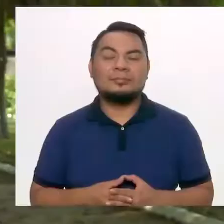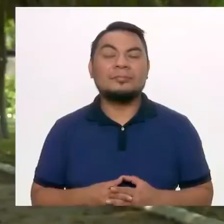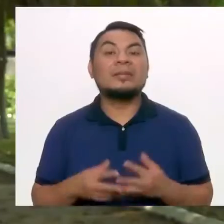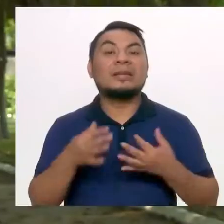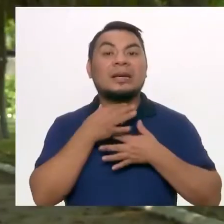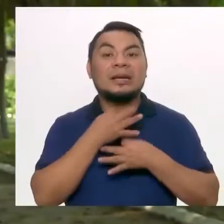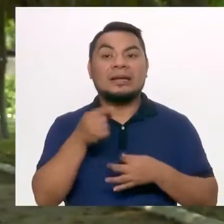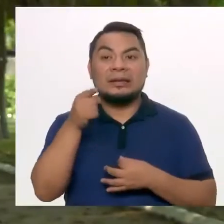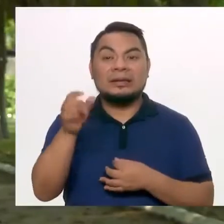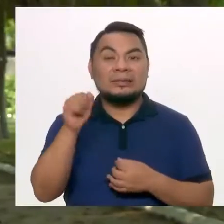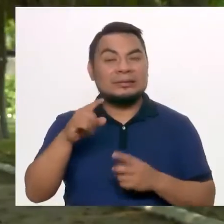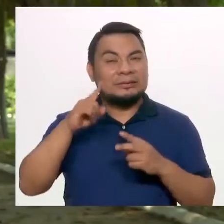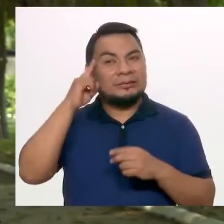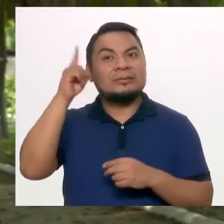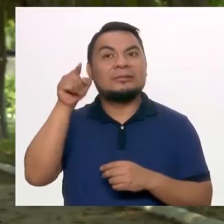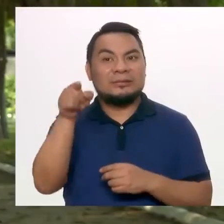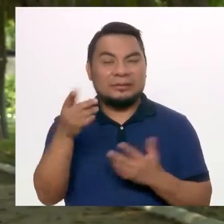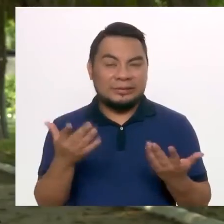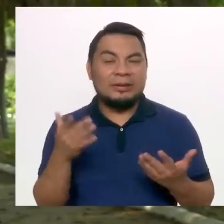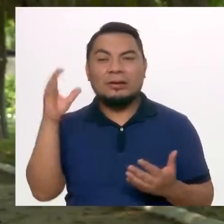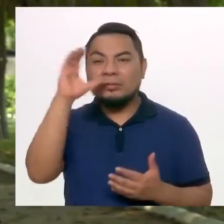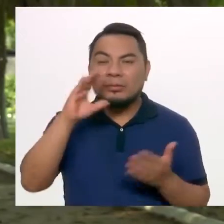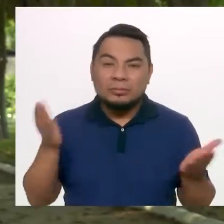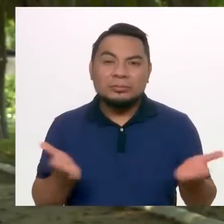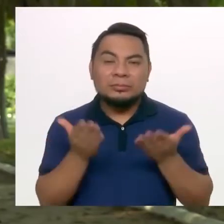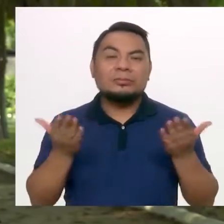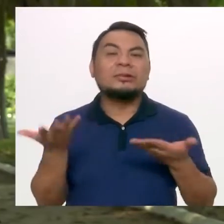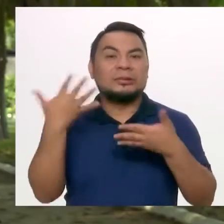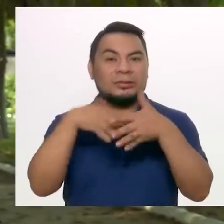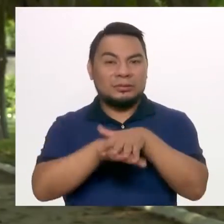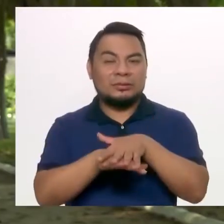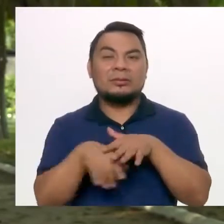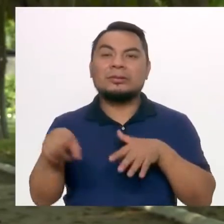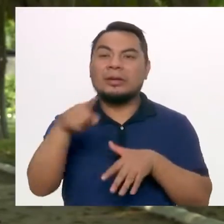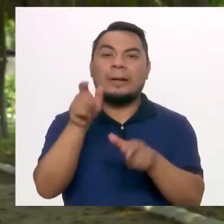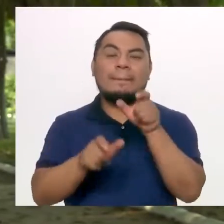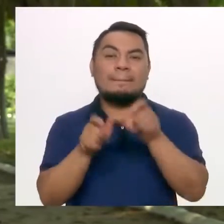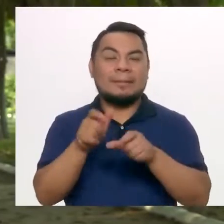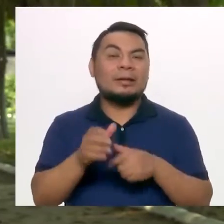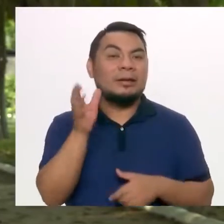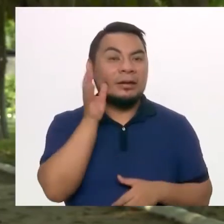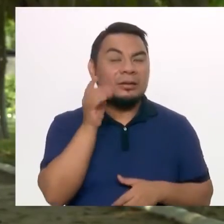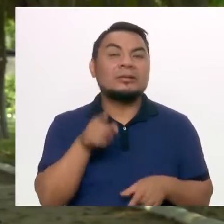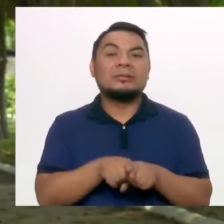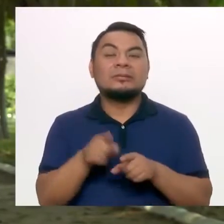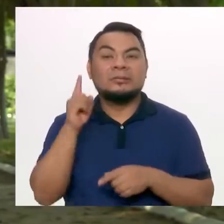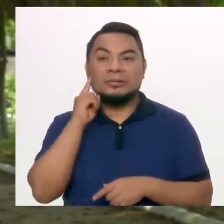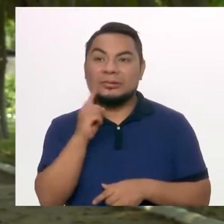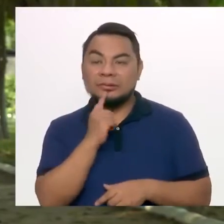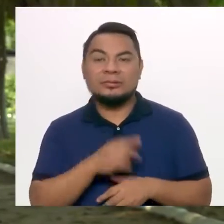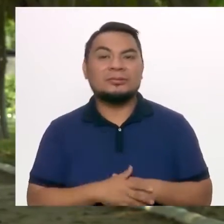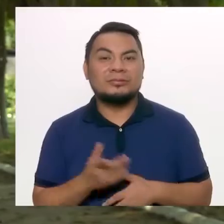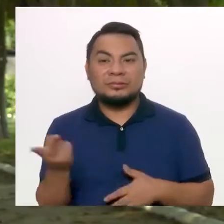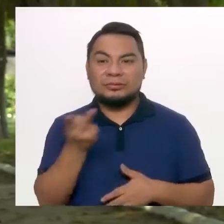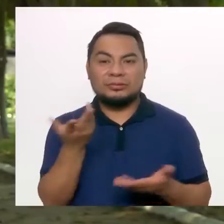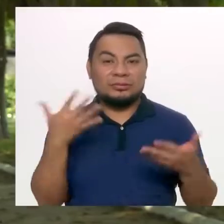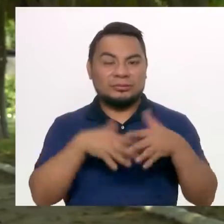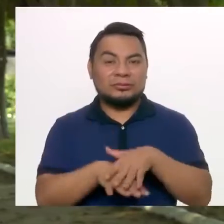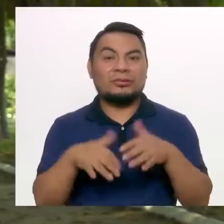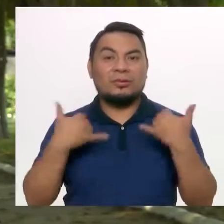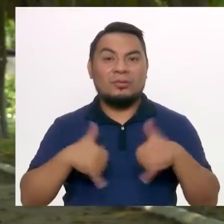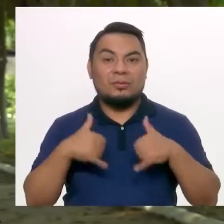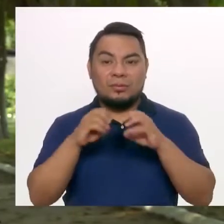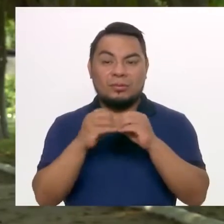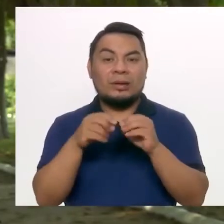¡Qué interesante esta iniciativa que busca promover la inclusión de las personas oyentes y no oyentes! Este